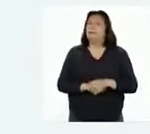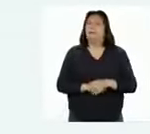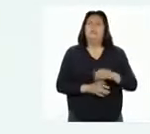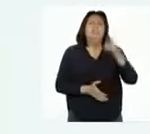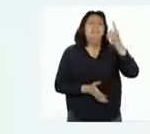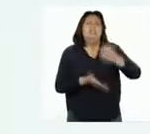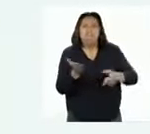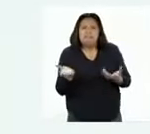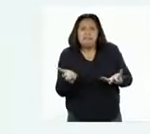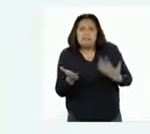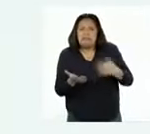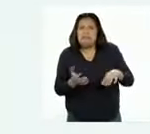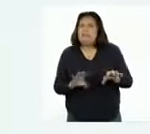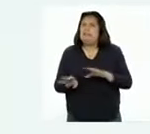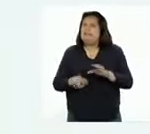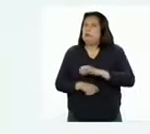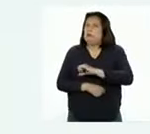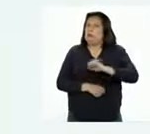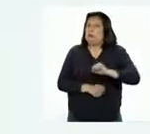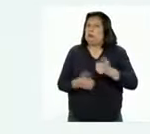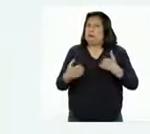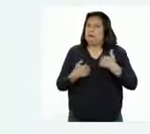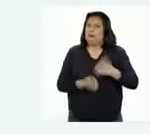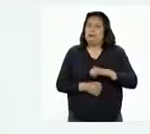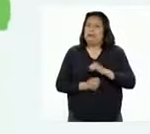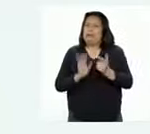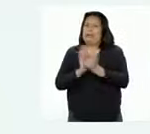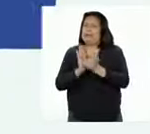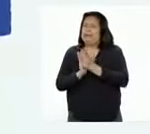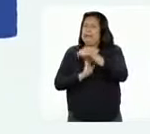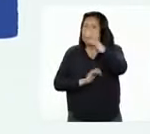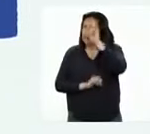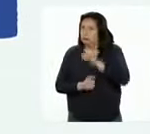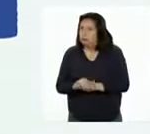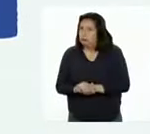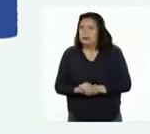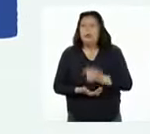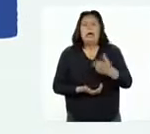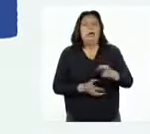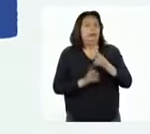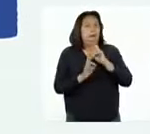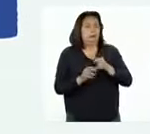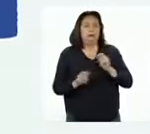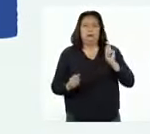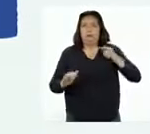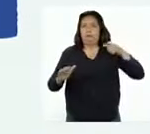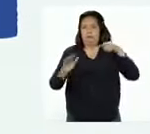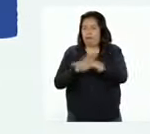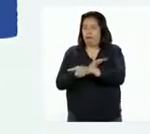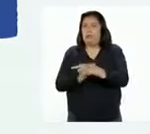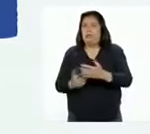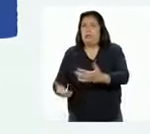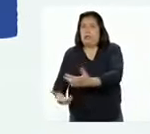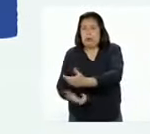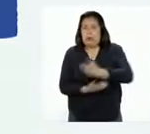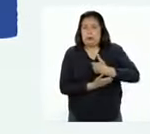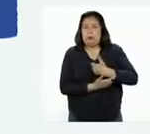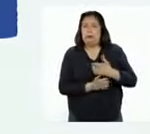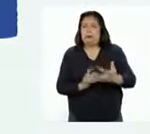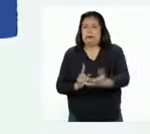¿qué actividades contra los animales se consideran delito en el Perú? Y la respuesta sería, la caza, tenencia,